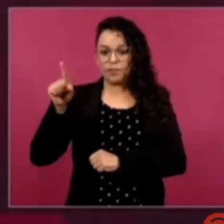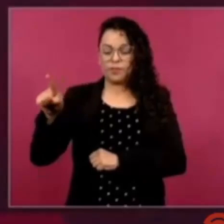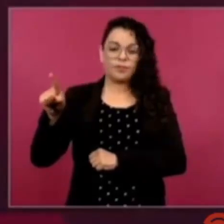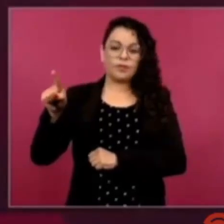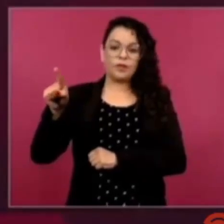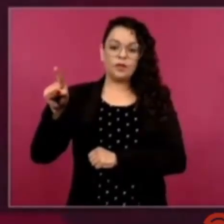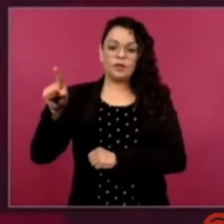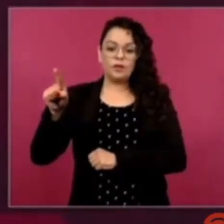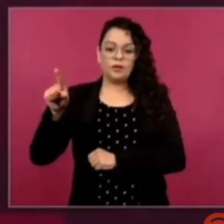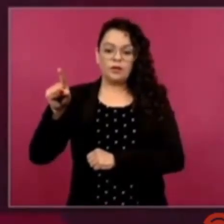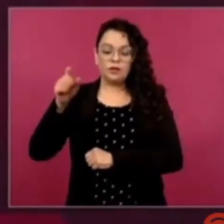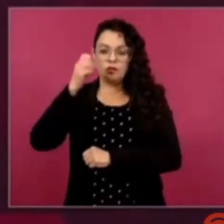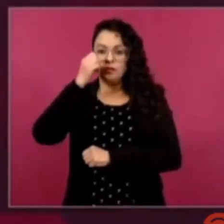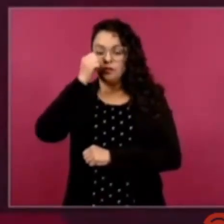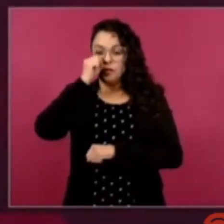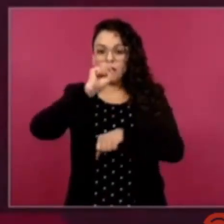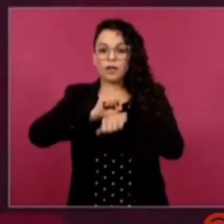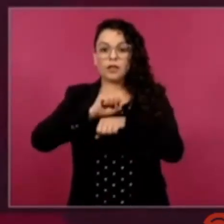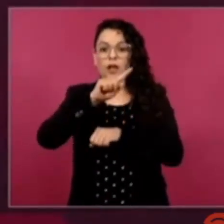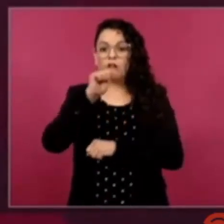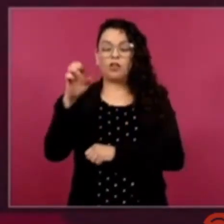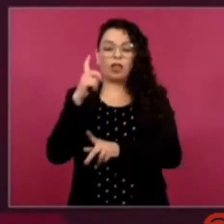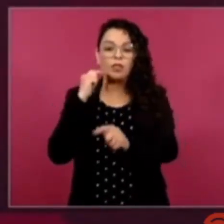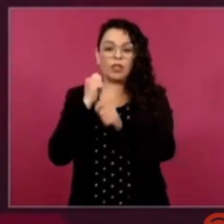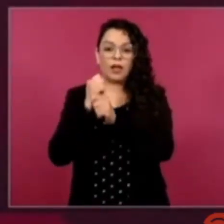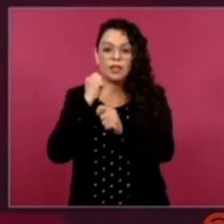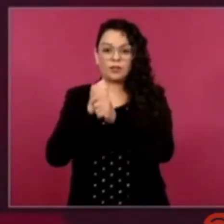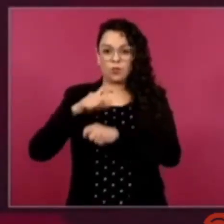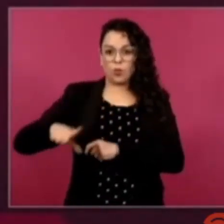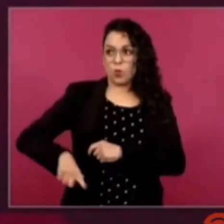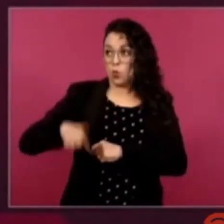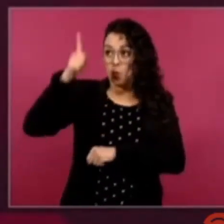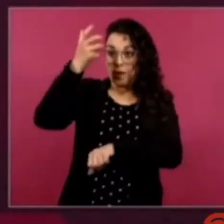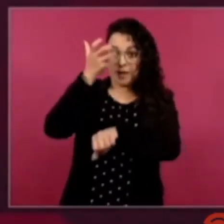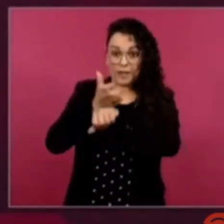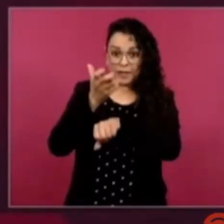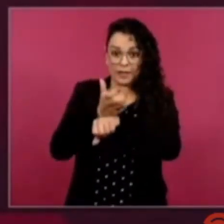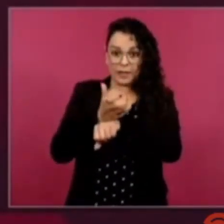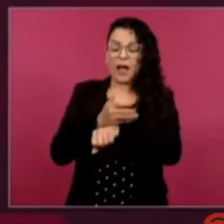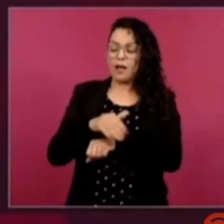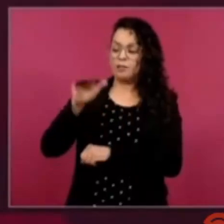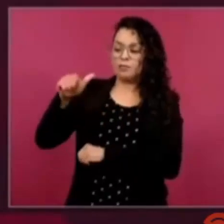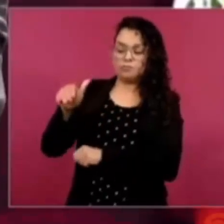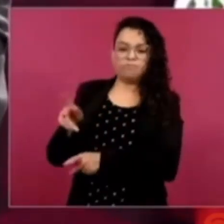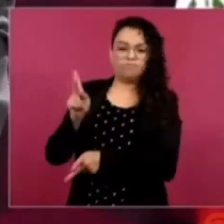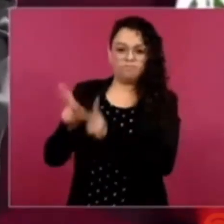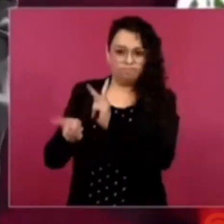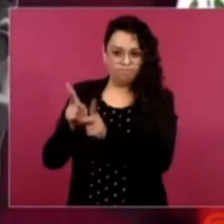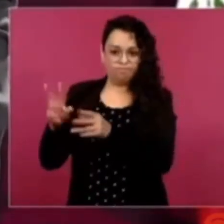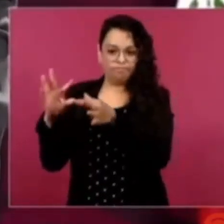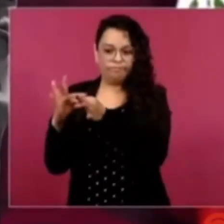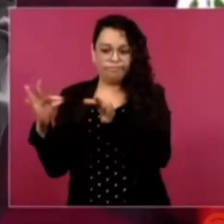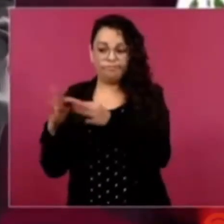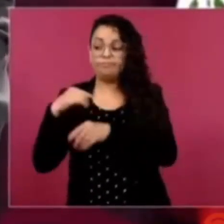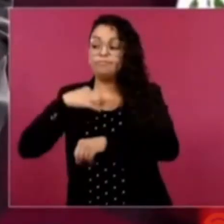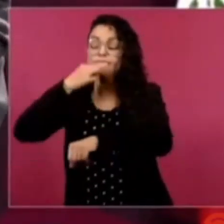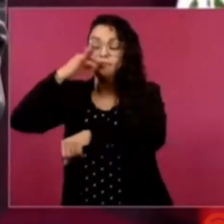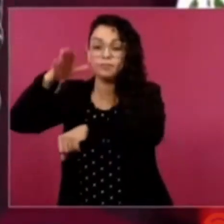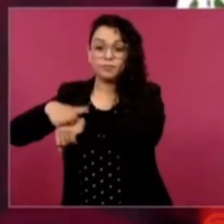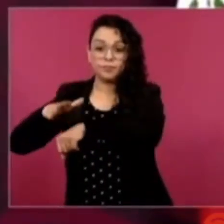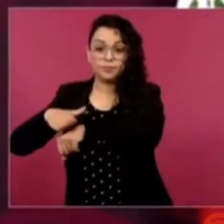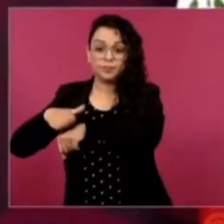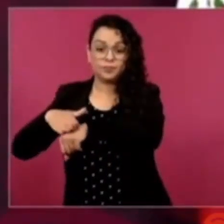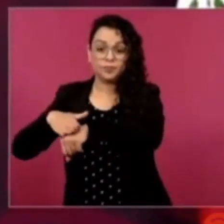Transporte del gobierno de Estados Unidos, para informarle que han